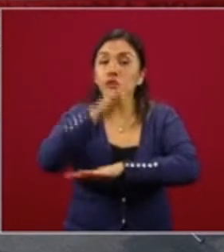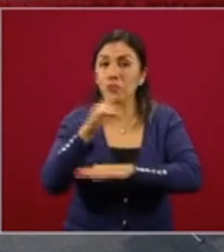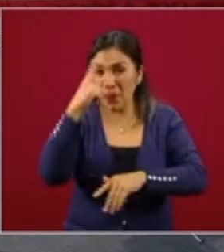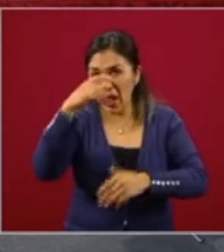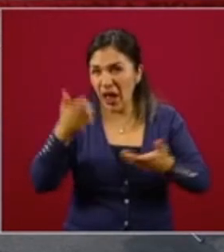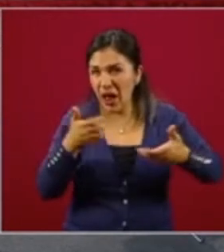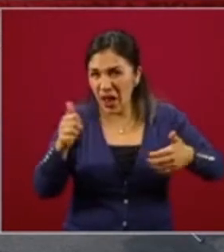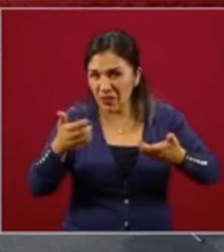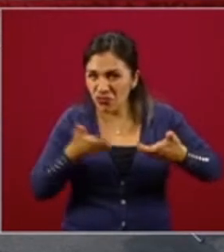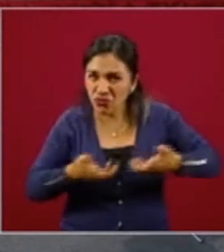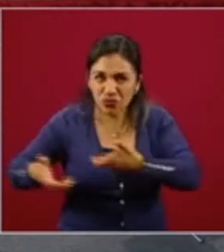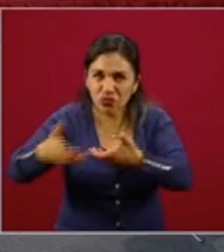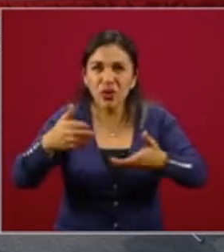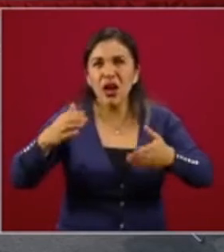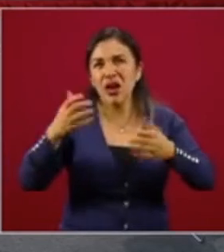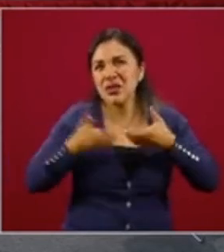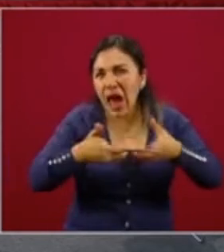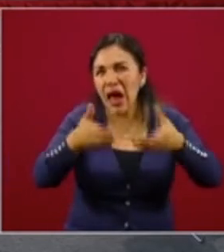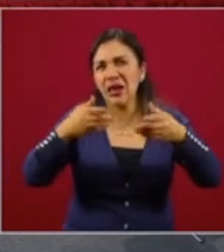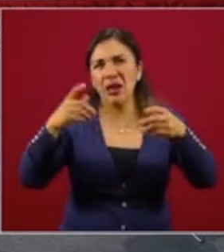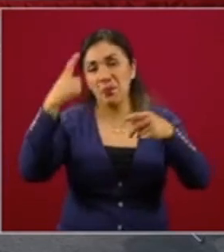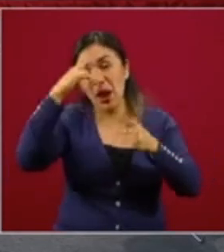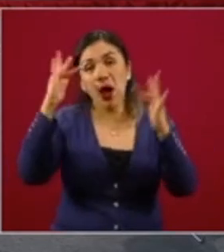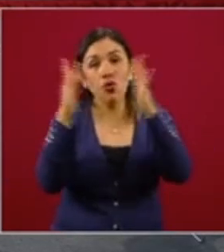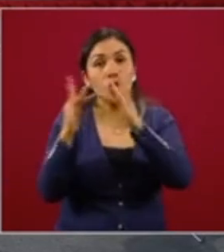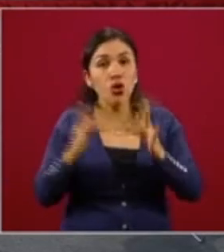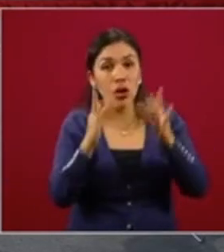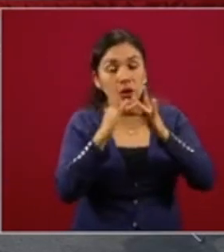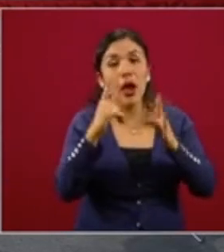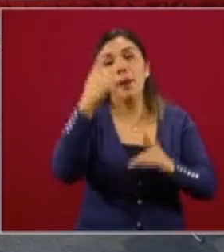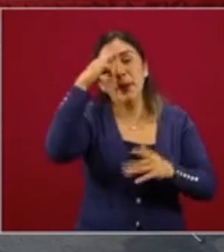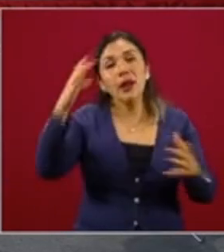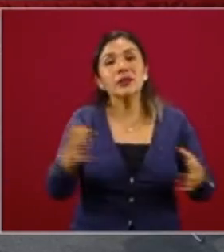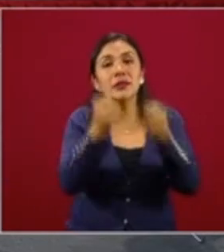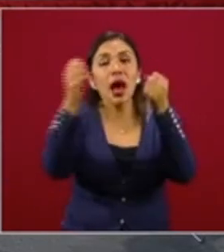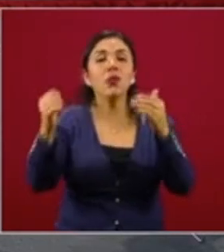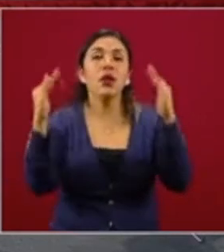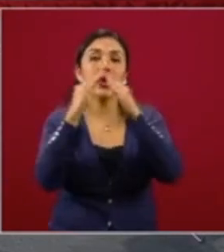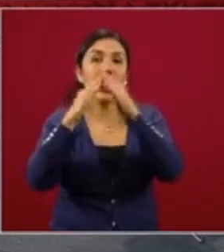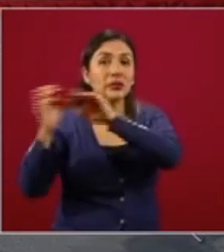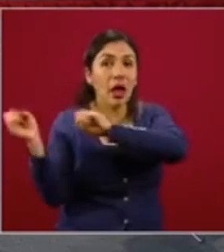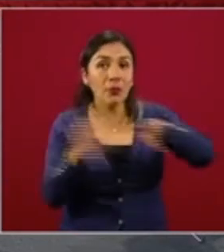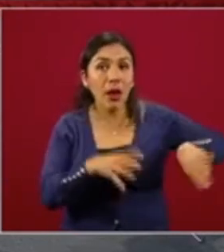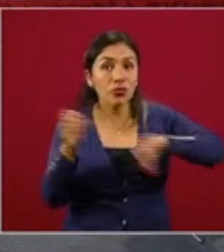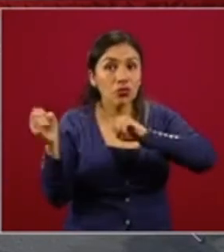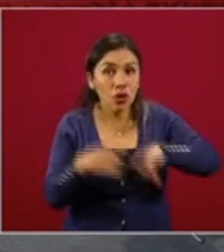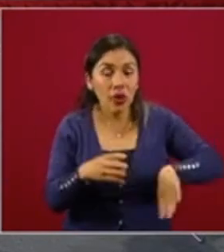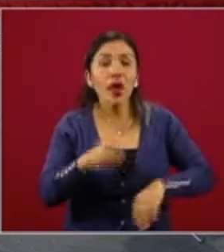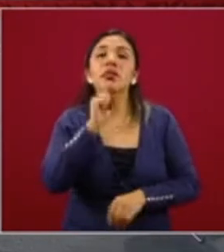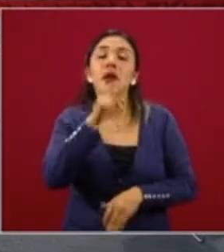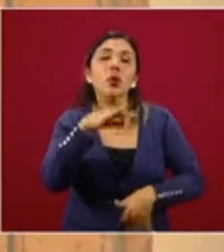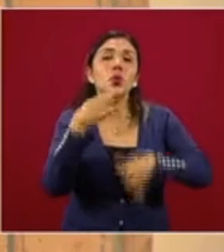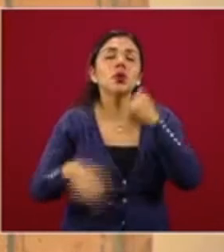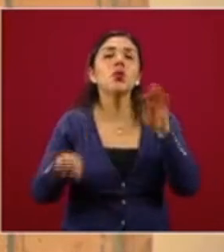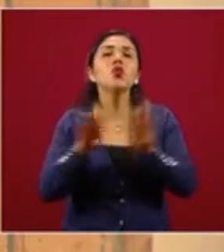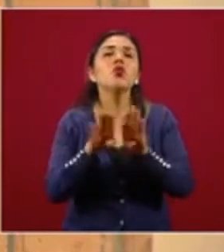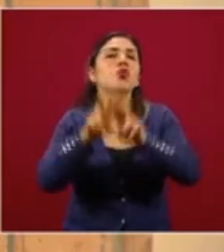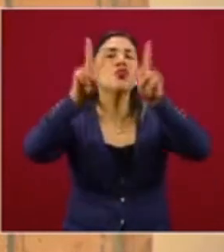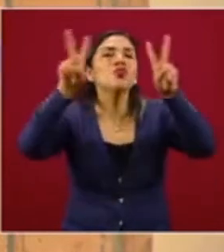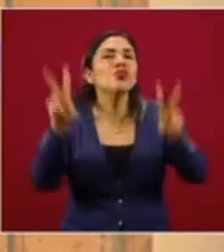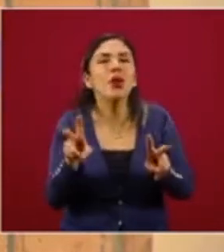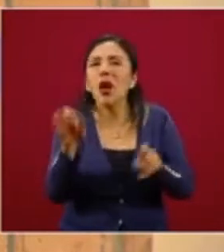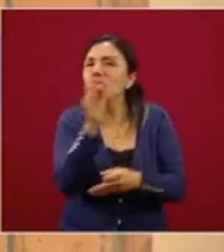planteando, vialidades al interior que conecten, recuperación de vivienda abandonada y finalmente, pues todo ese tema